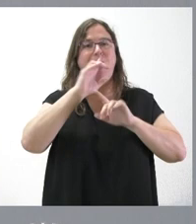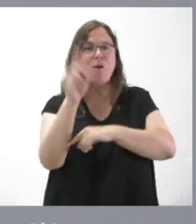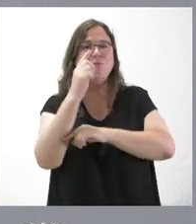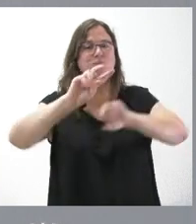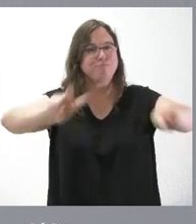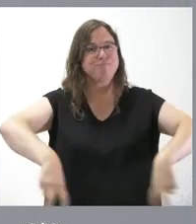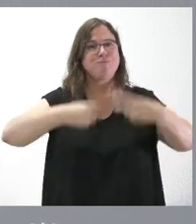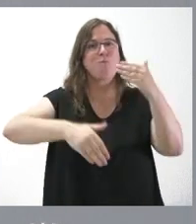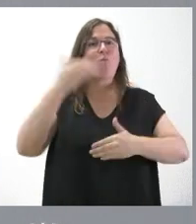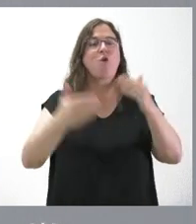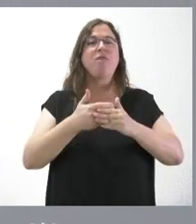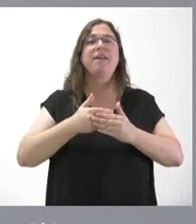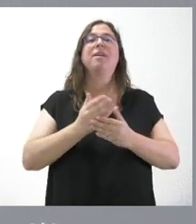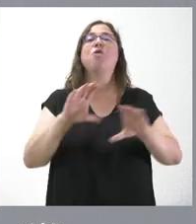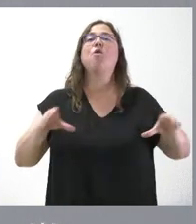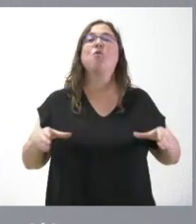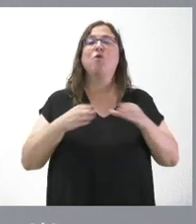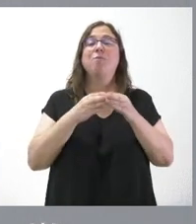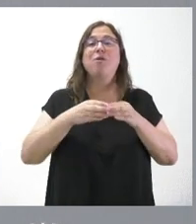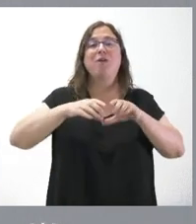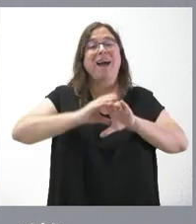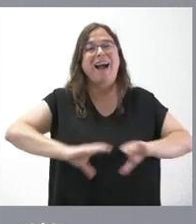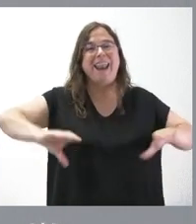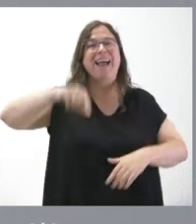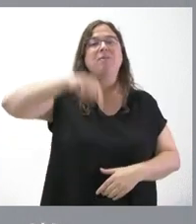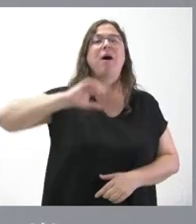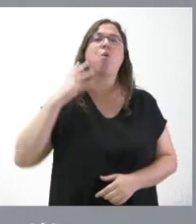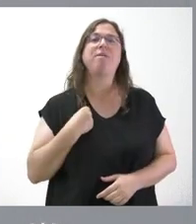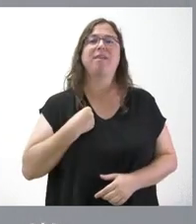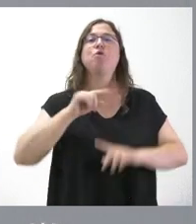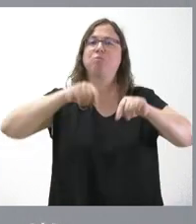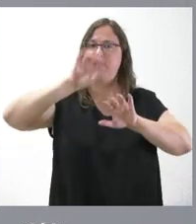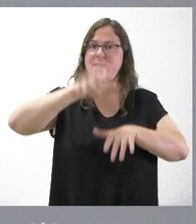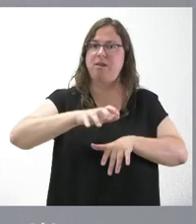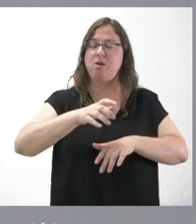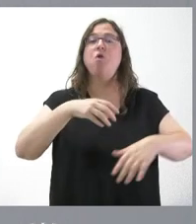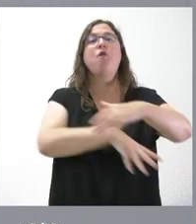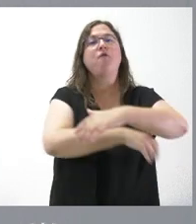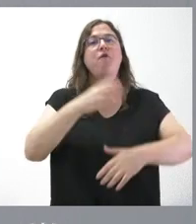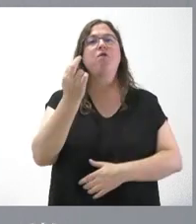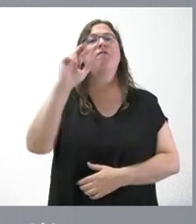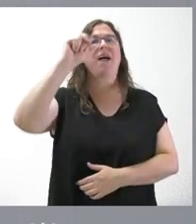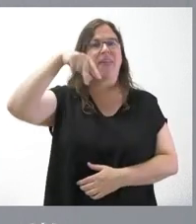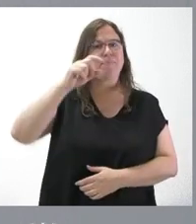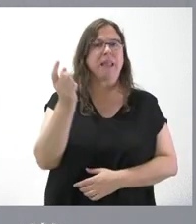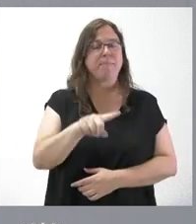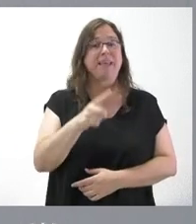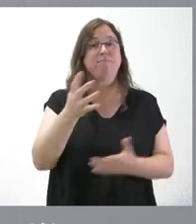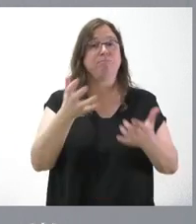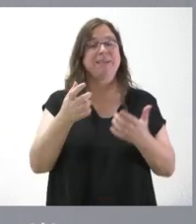regadío en la comunidad del Canal Bajo del Bierzo, también en León. También fondos FEADER. Va a beneficiar a 6